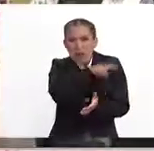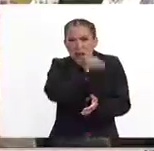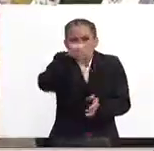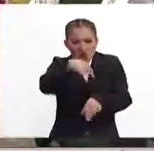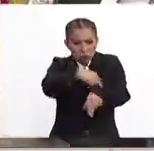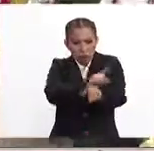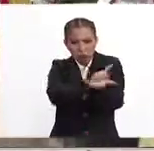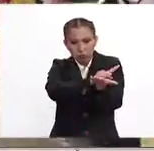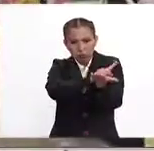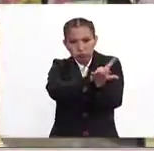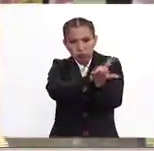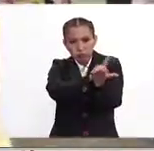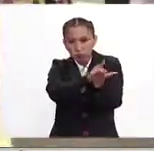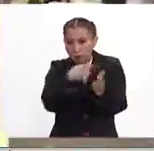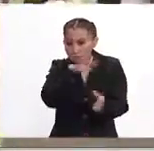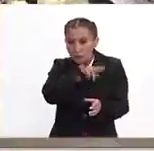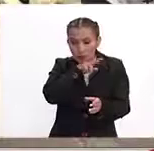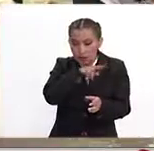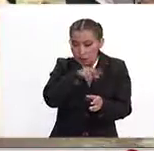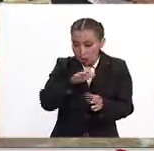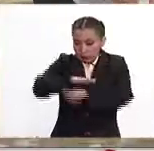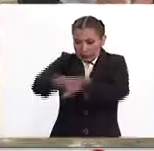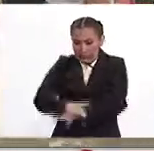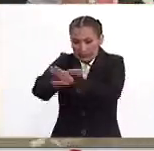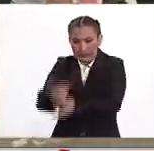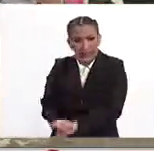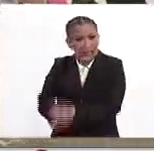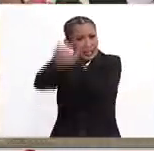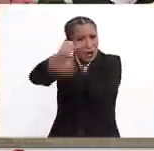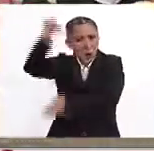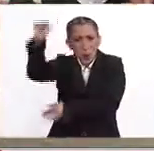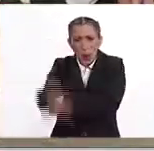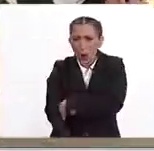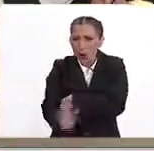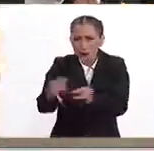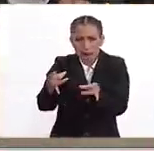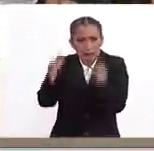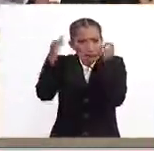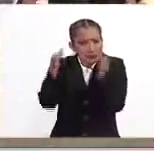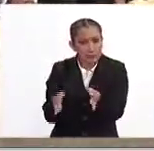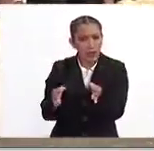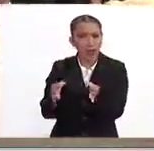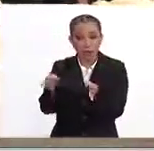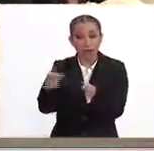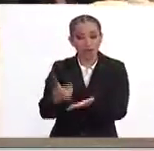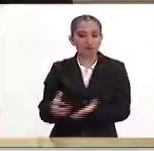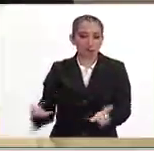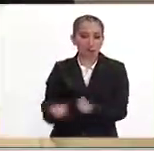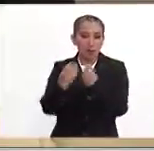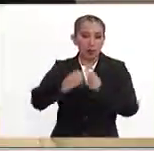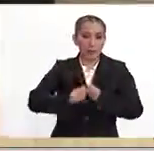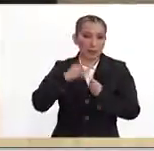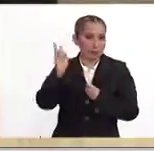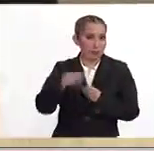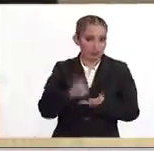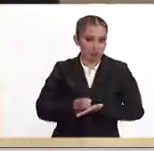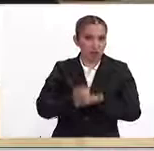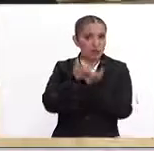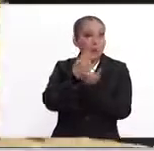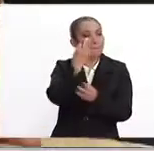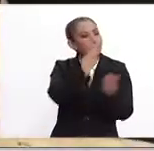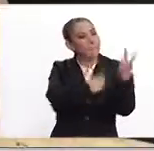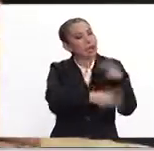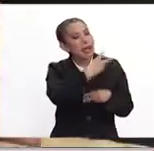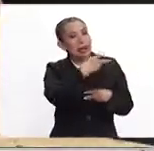cae una víctima en paro cardíaco y recibe atención inmediata y de calidad, sí salvan la vida en tanto